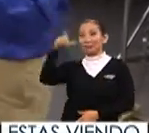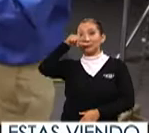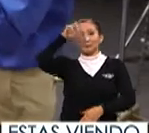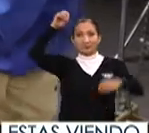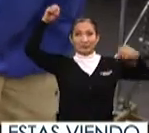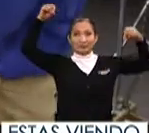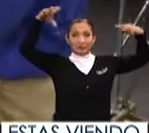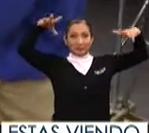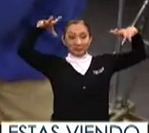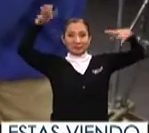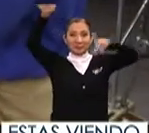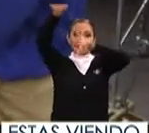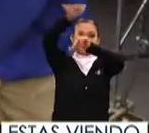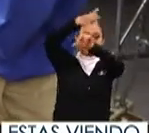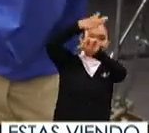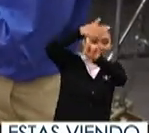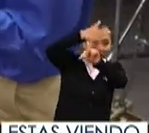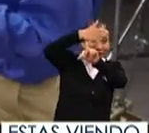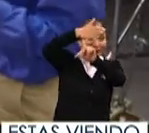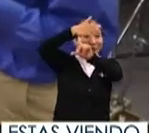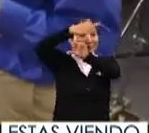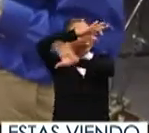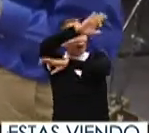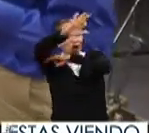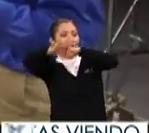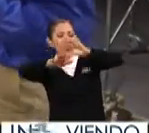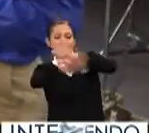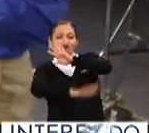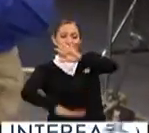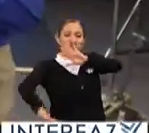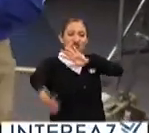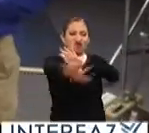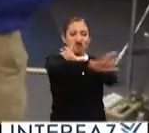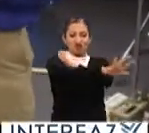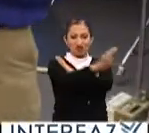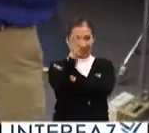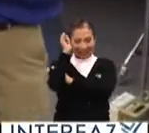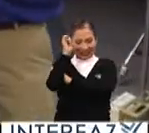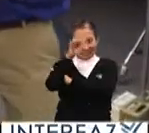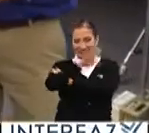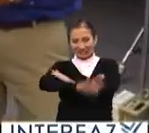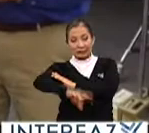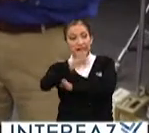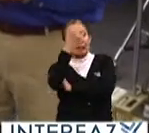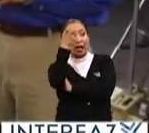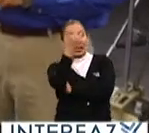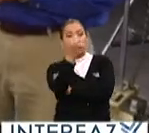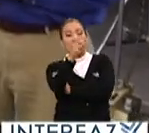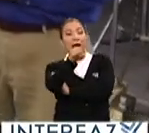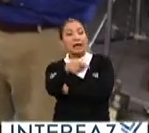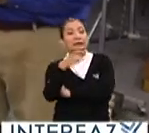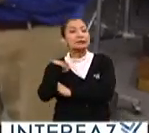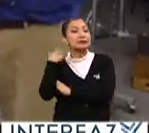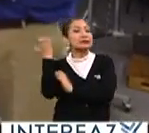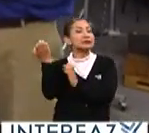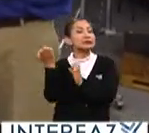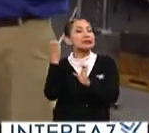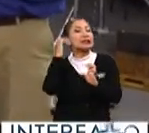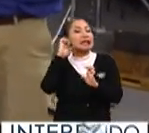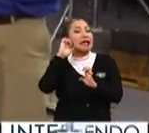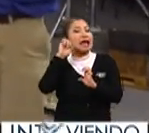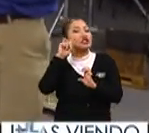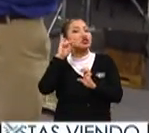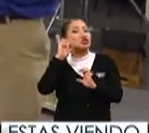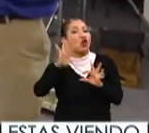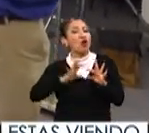luces las banderas todo el escenario en la parte de atrás este es el estudio oficial